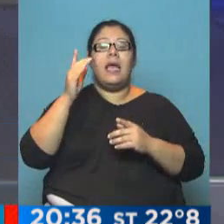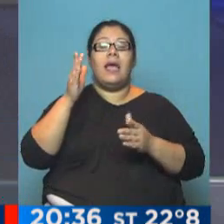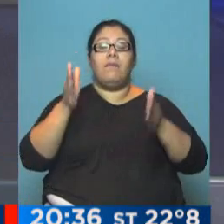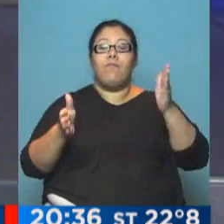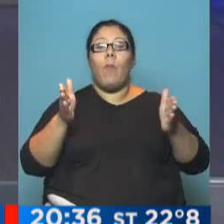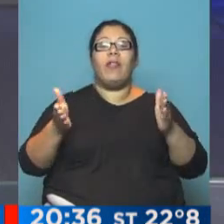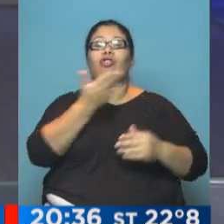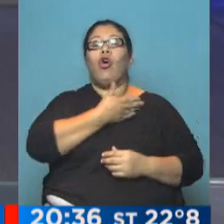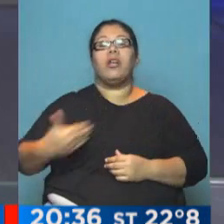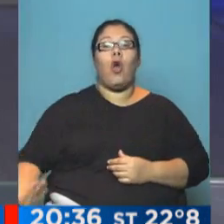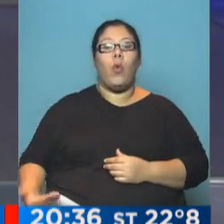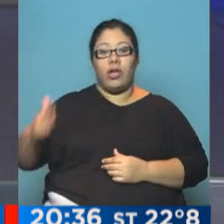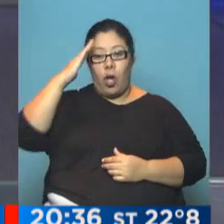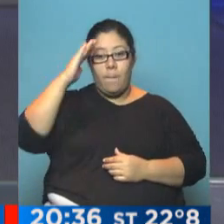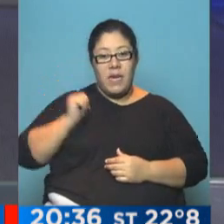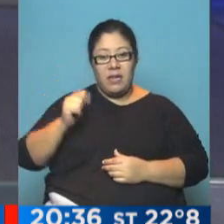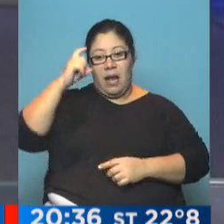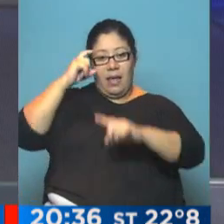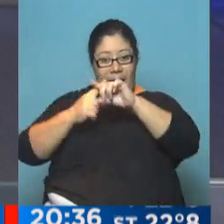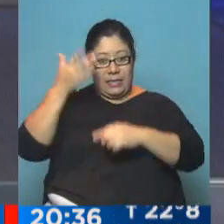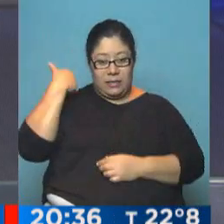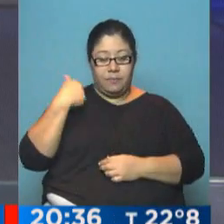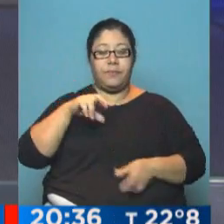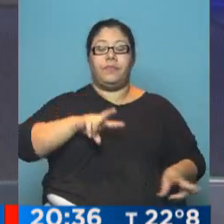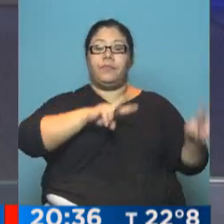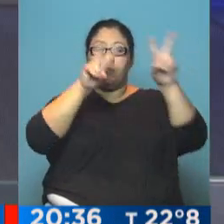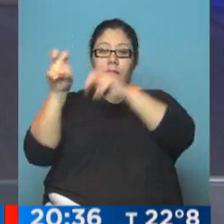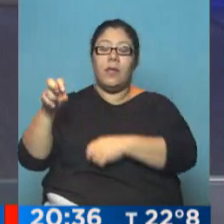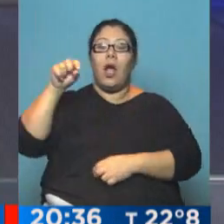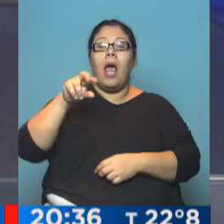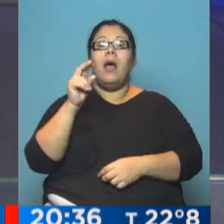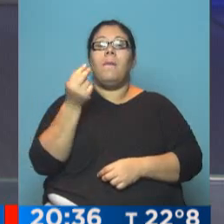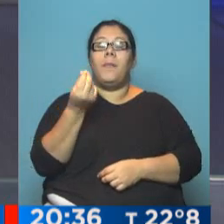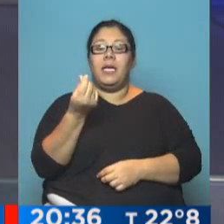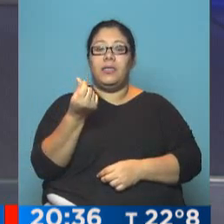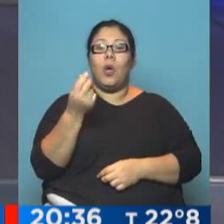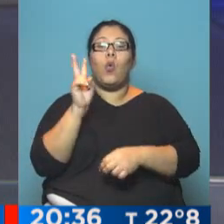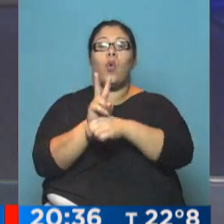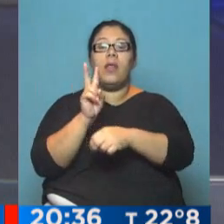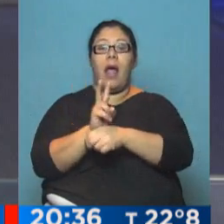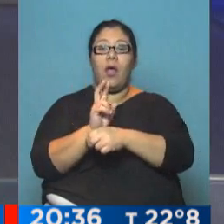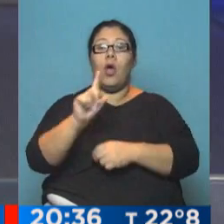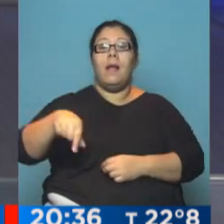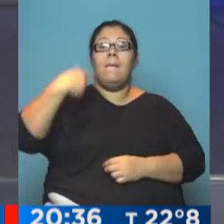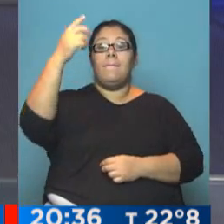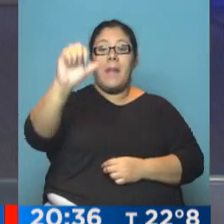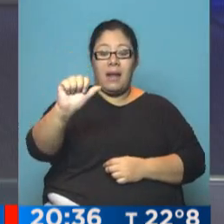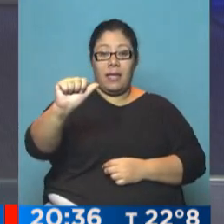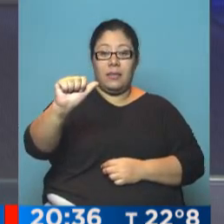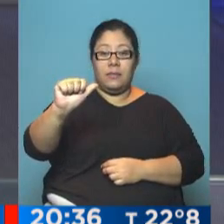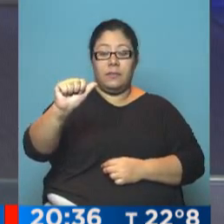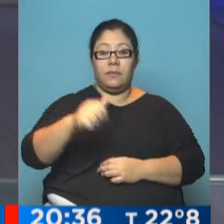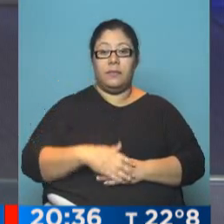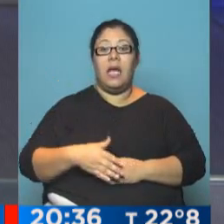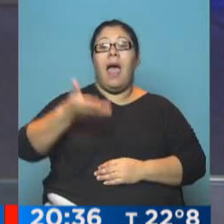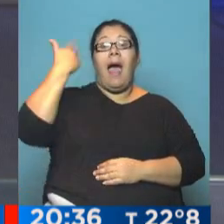Hablar ahora de una nueva implementación de los proyectos cuidados será a partir del próximo martes a diferencia del último plan presentado que